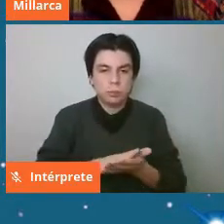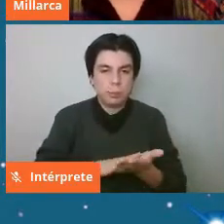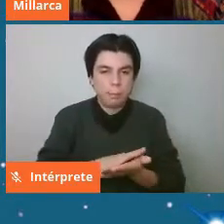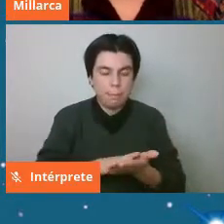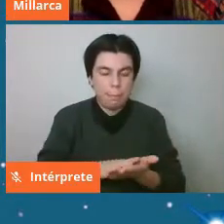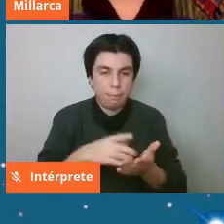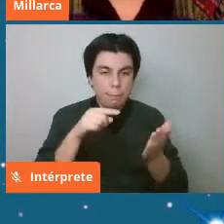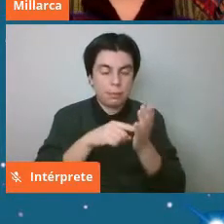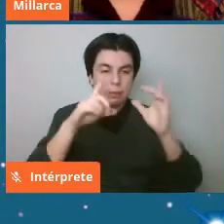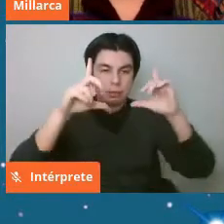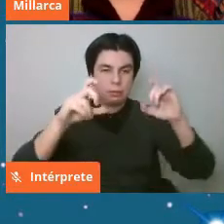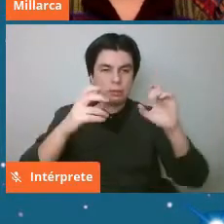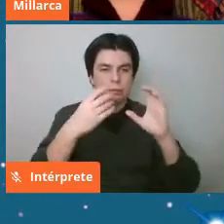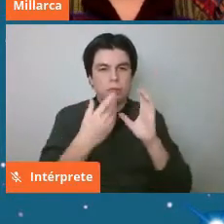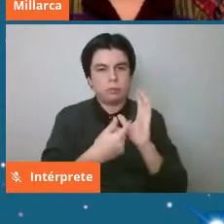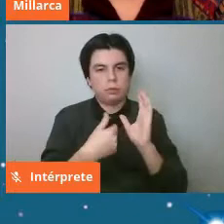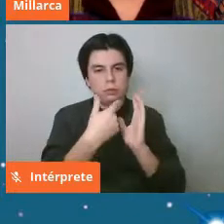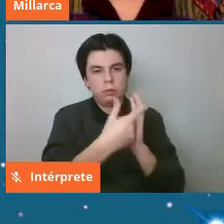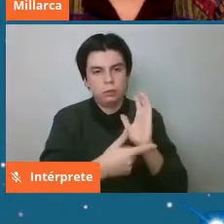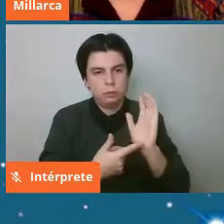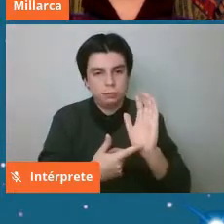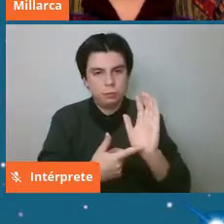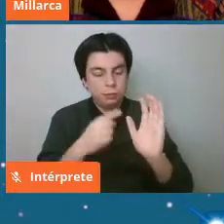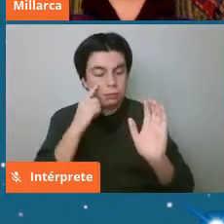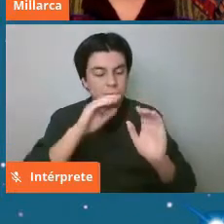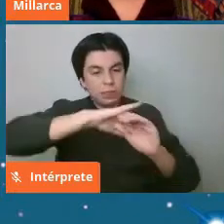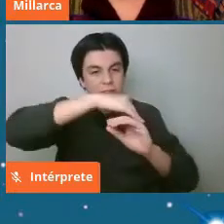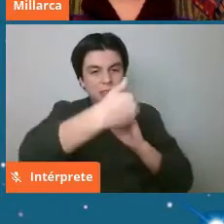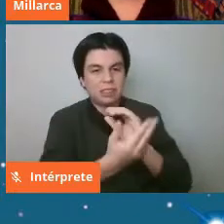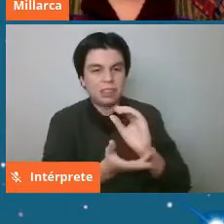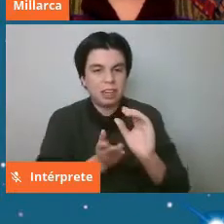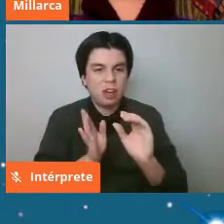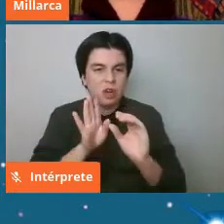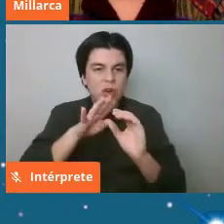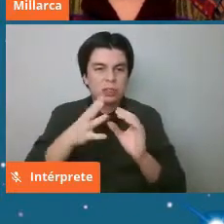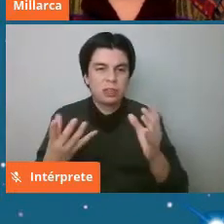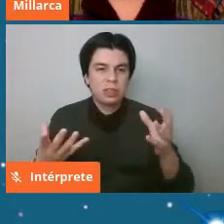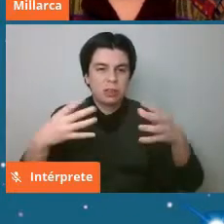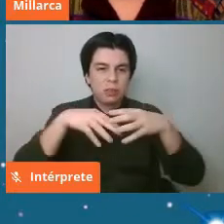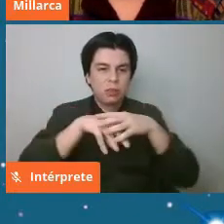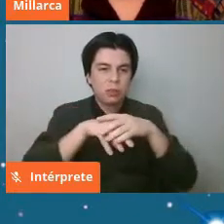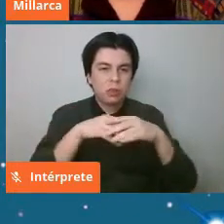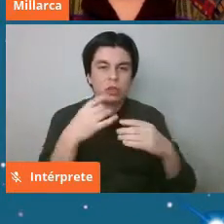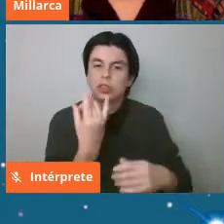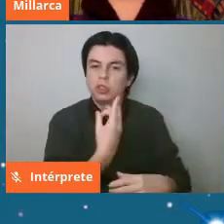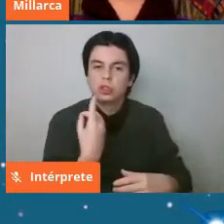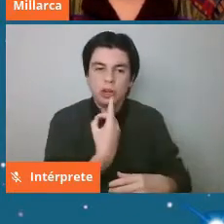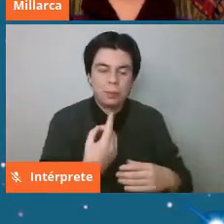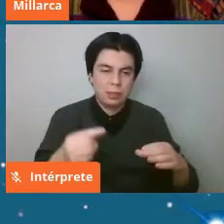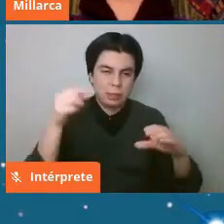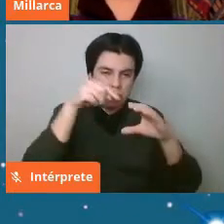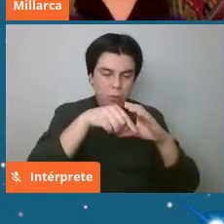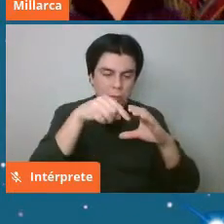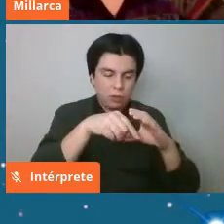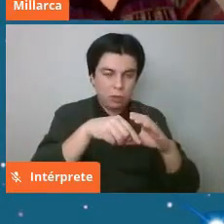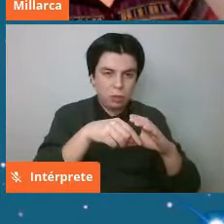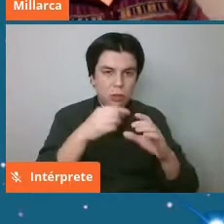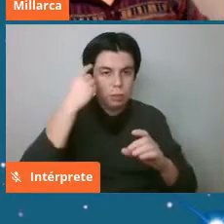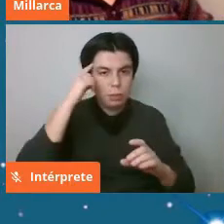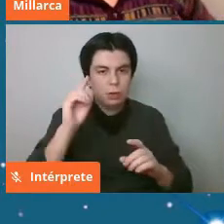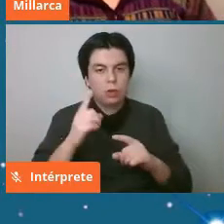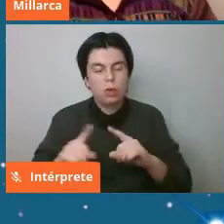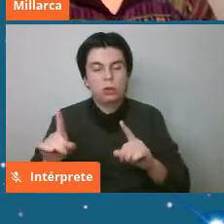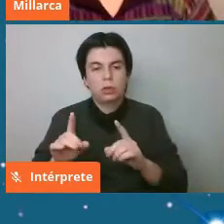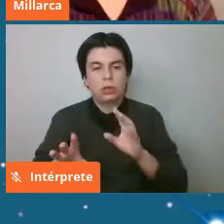ahí hay una imagen ahí de nuevo se ve la corteza de fusión eso es algo que solamente un meteorito le puede haber ocurrido pero hay otras